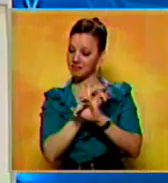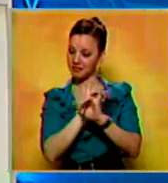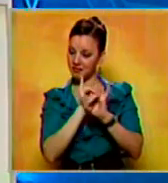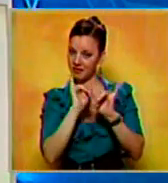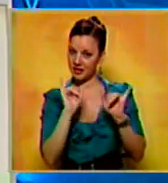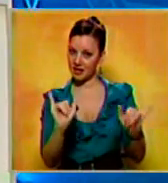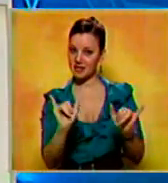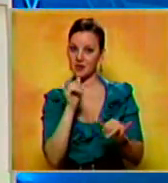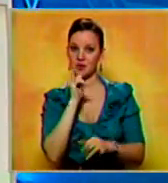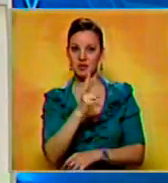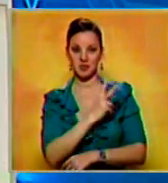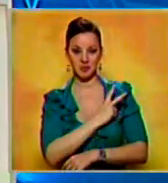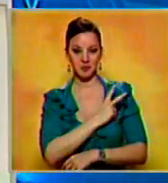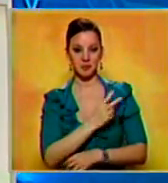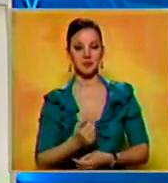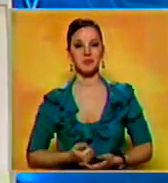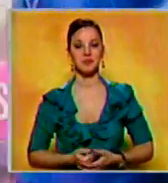deportiva en Noticiero Benevisión.